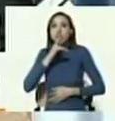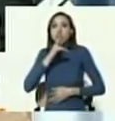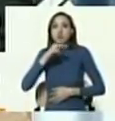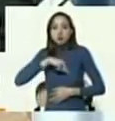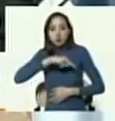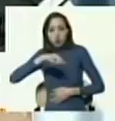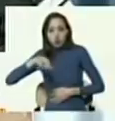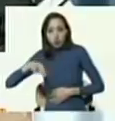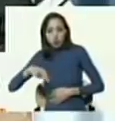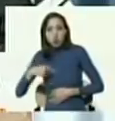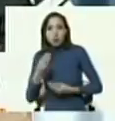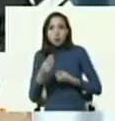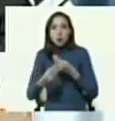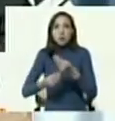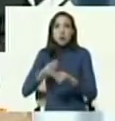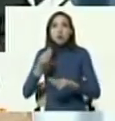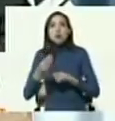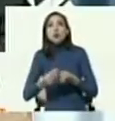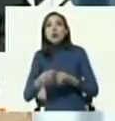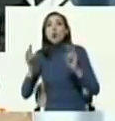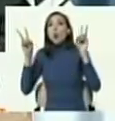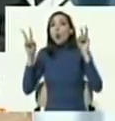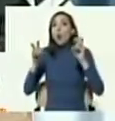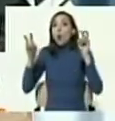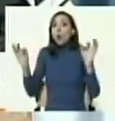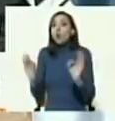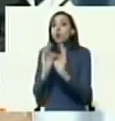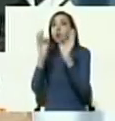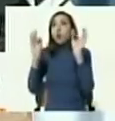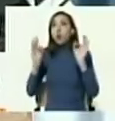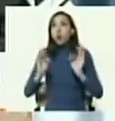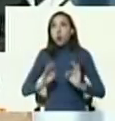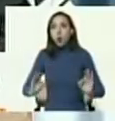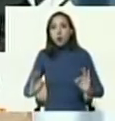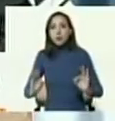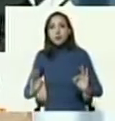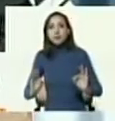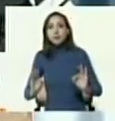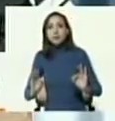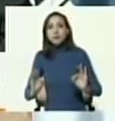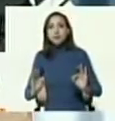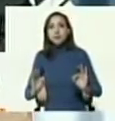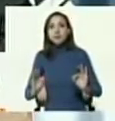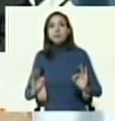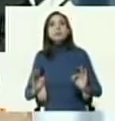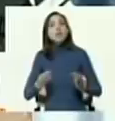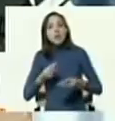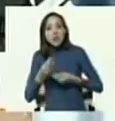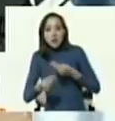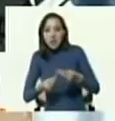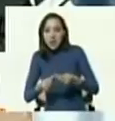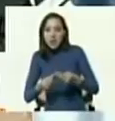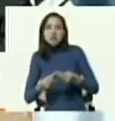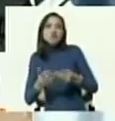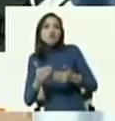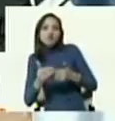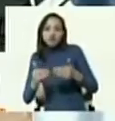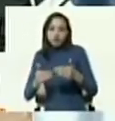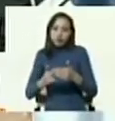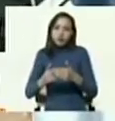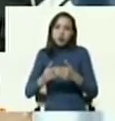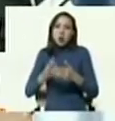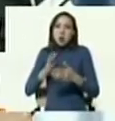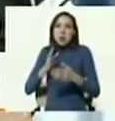detectado una nueva modalidad que implica el ocultamiento y transporte de